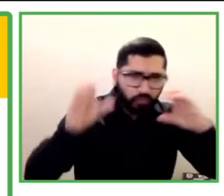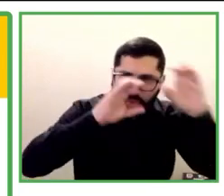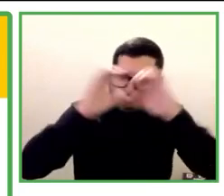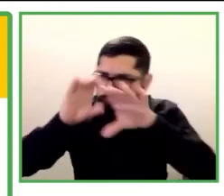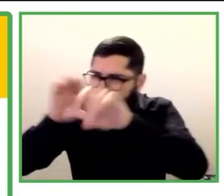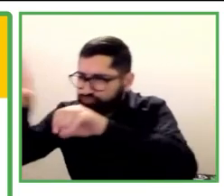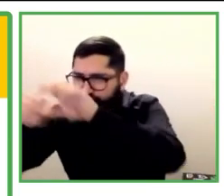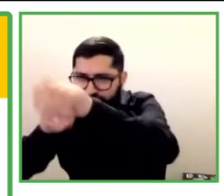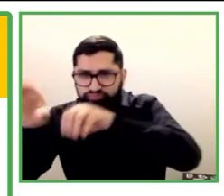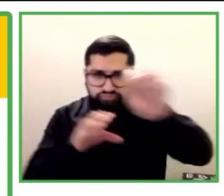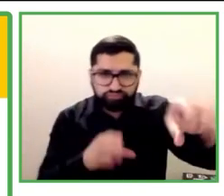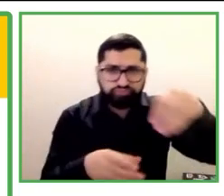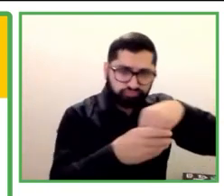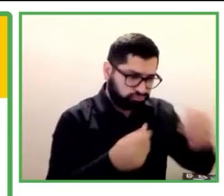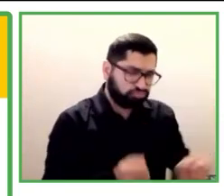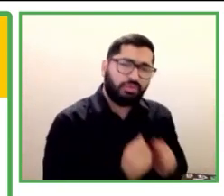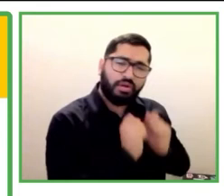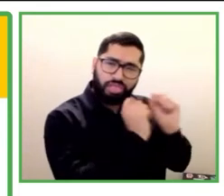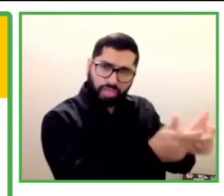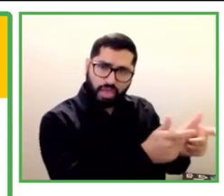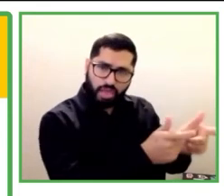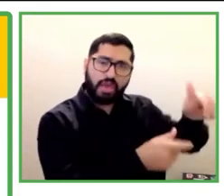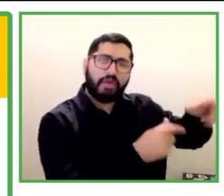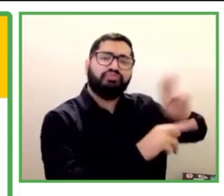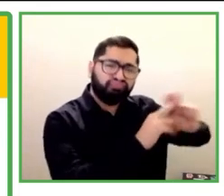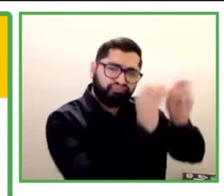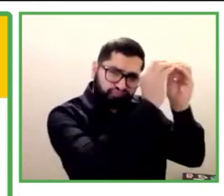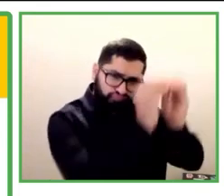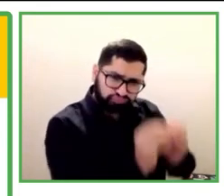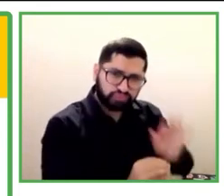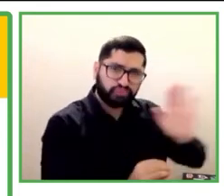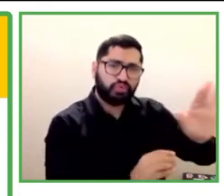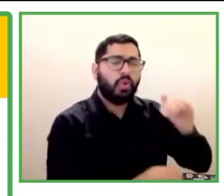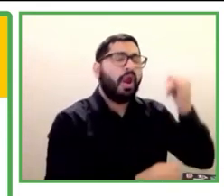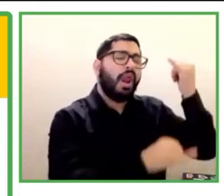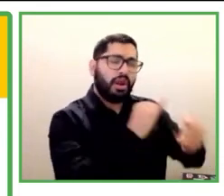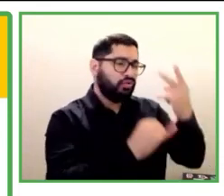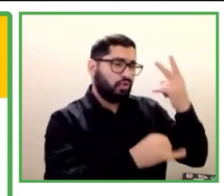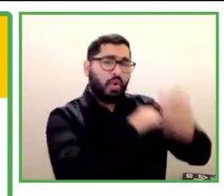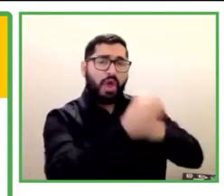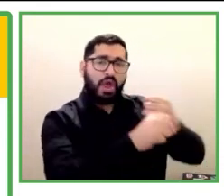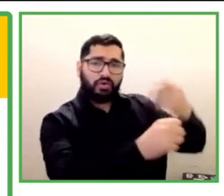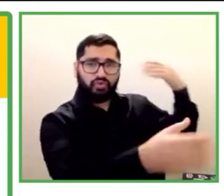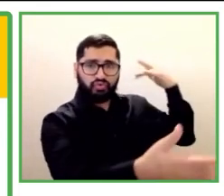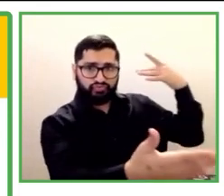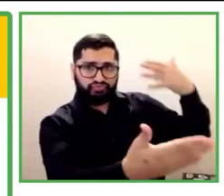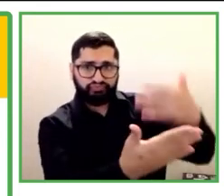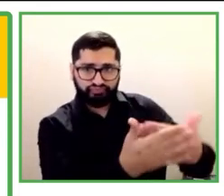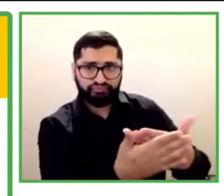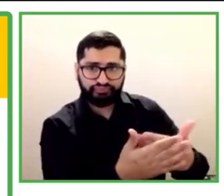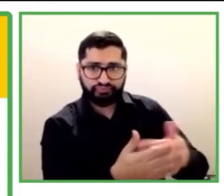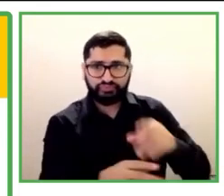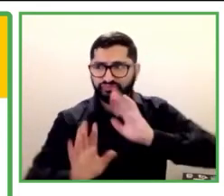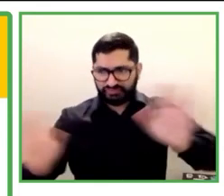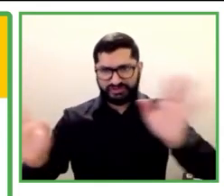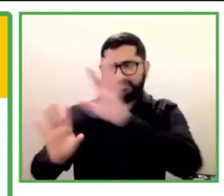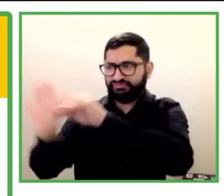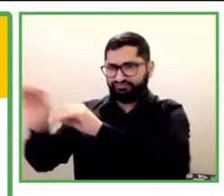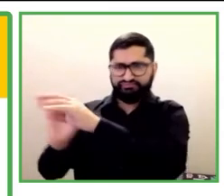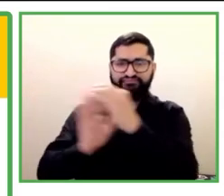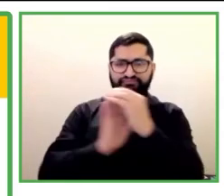sabemos que esto no es suficiente. No es suficiente a menos que cambiemos todo el ecosistema.